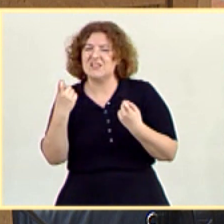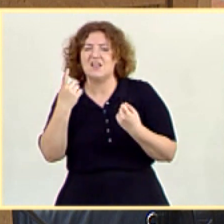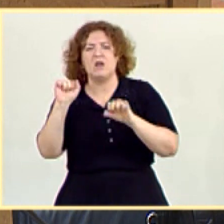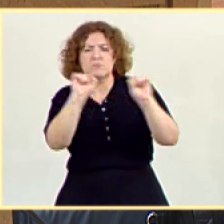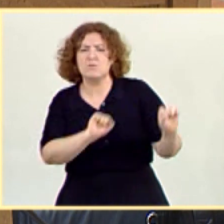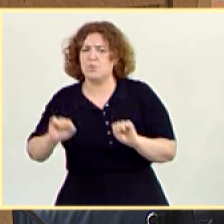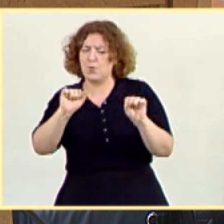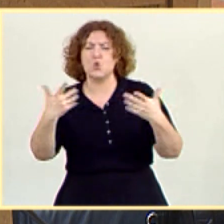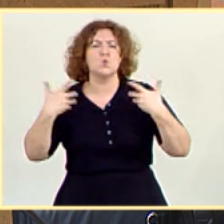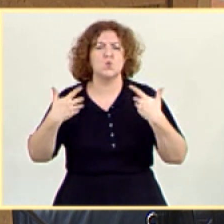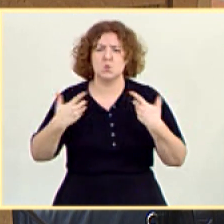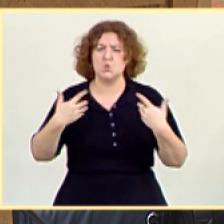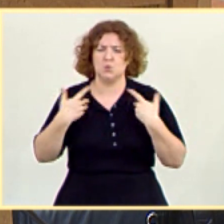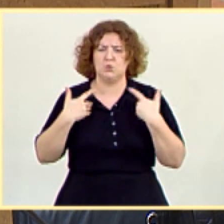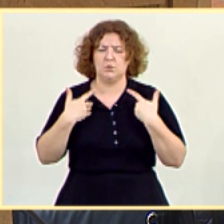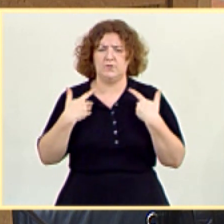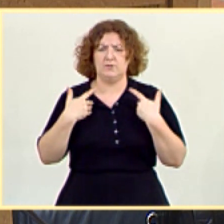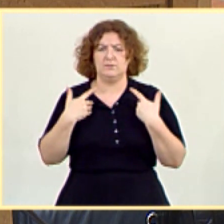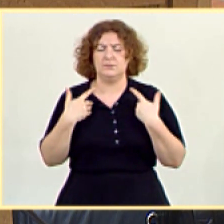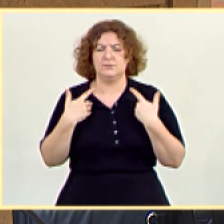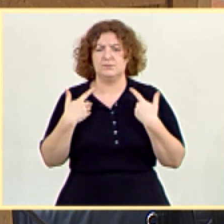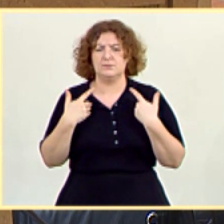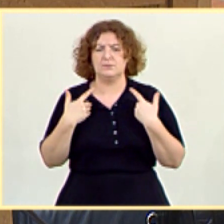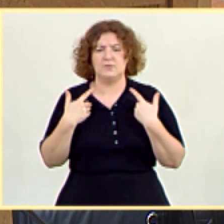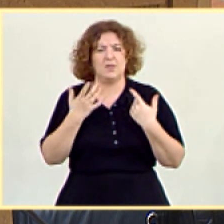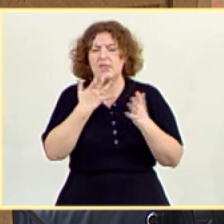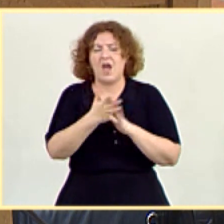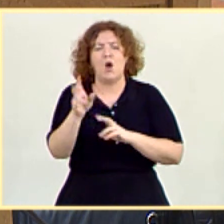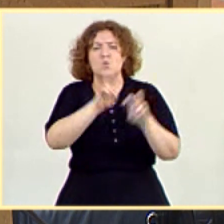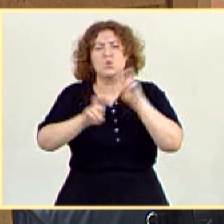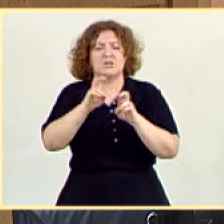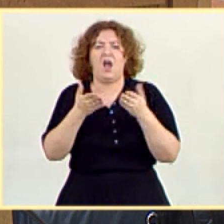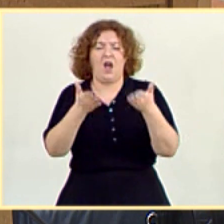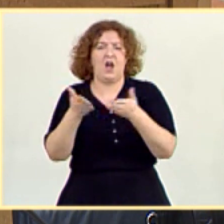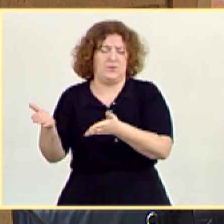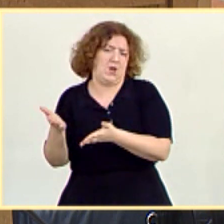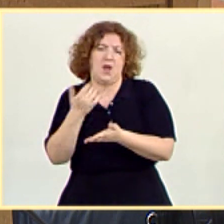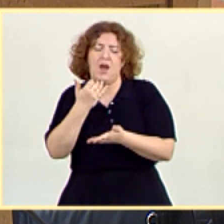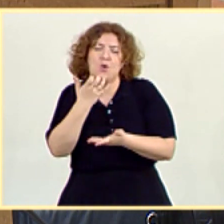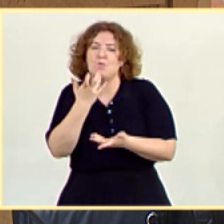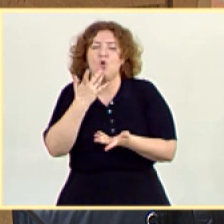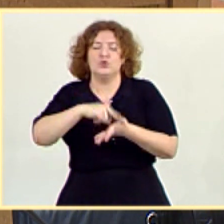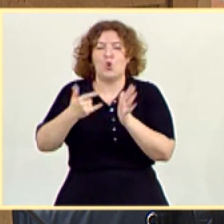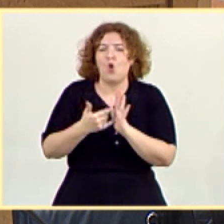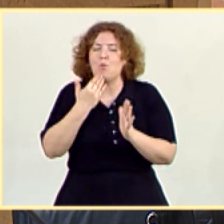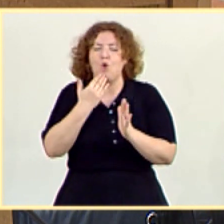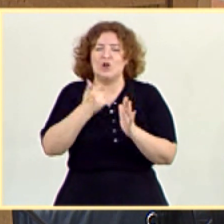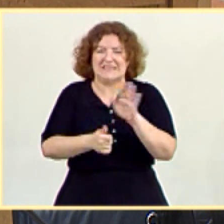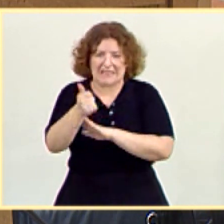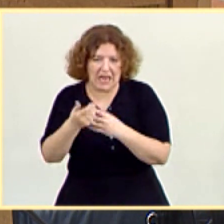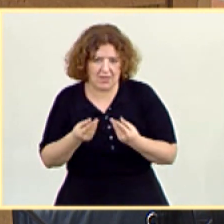país que está sufriendo y, desde luego, a la que hemos de darle salida. Fíjese, si nos comparamos con otros países